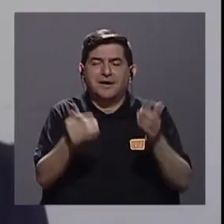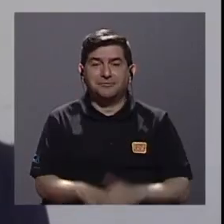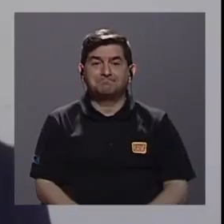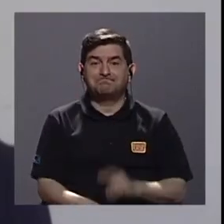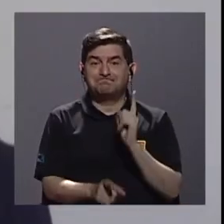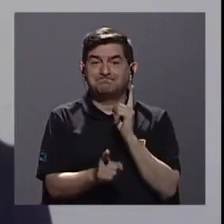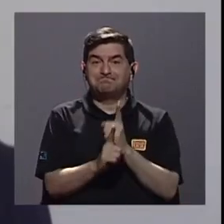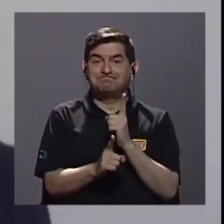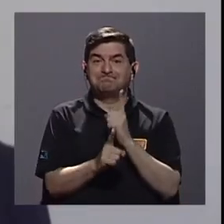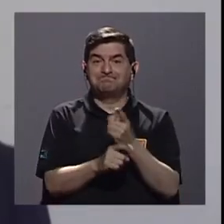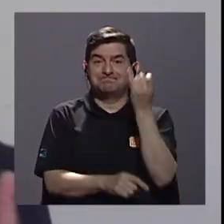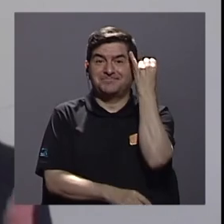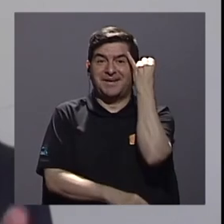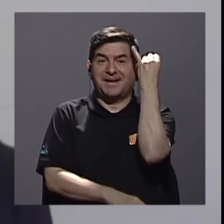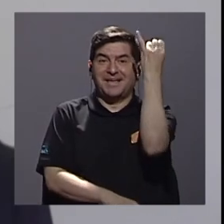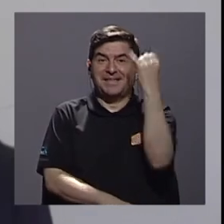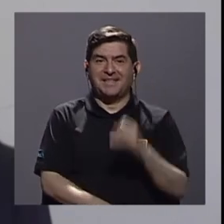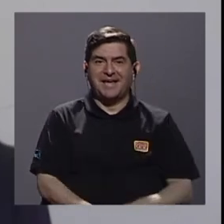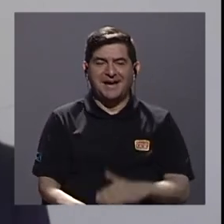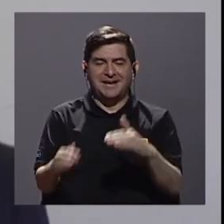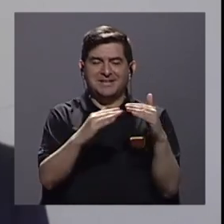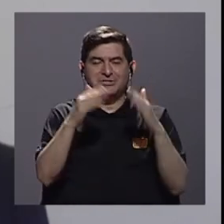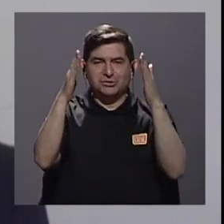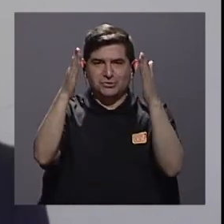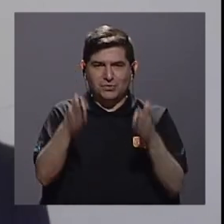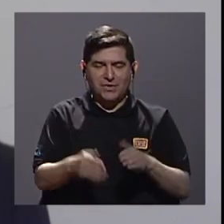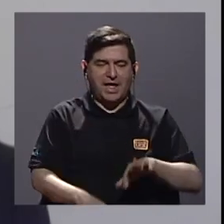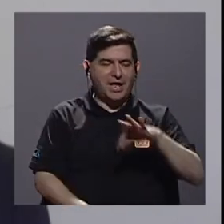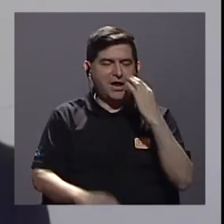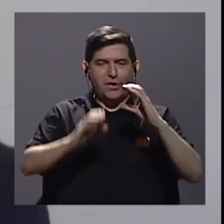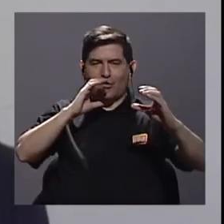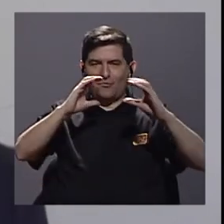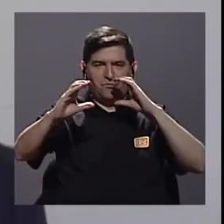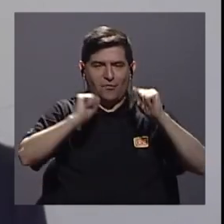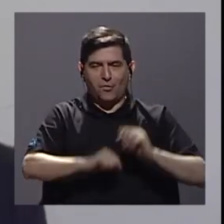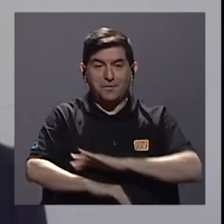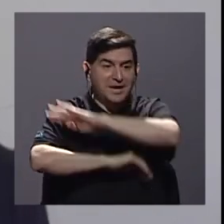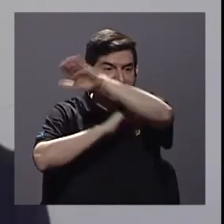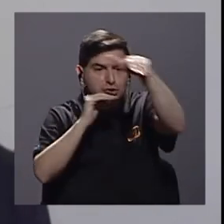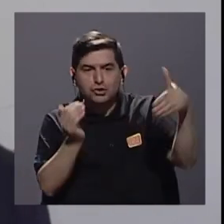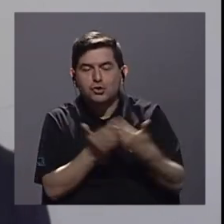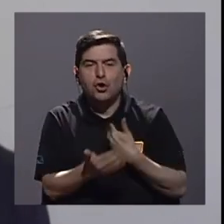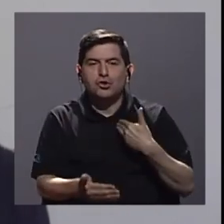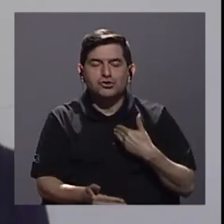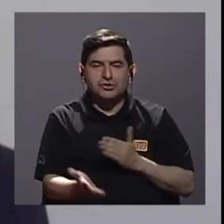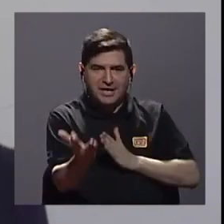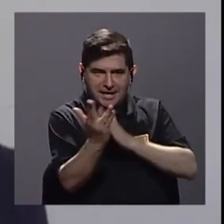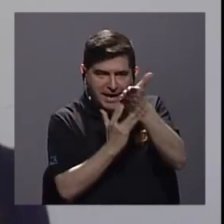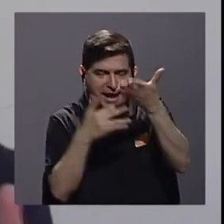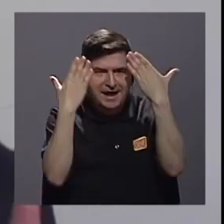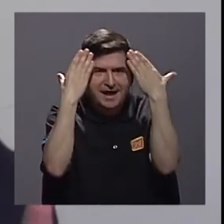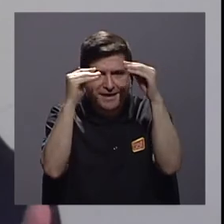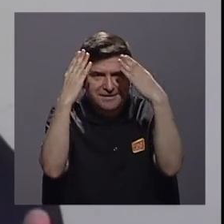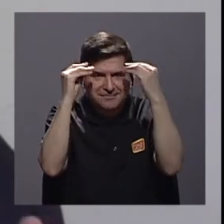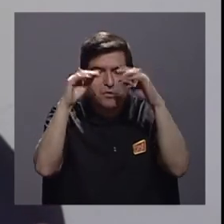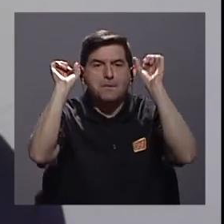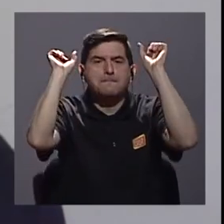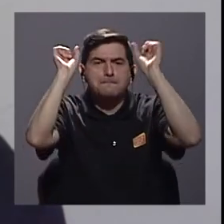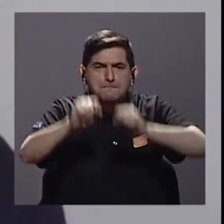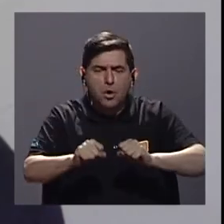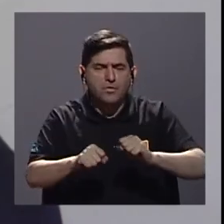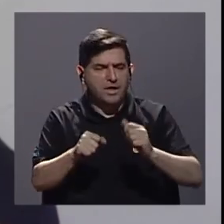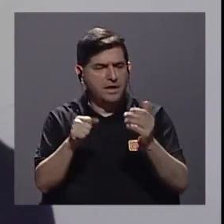Efectivamente, de verdad, la idea es que la ciudadanía, los medios de comunicación, todos tengan a disposición esta información para poder